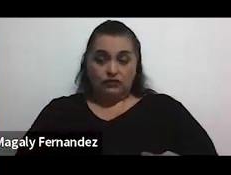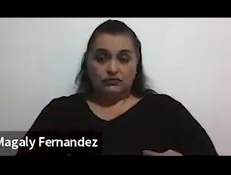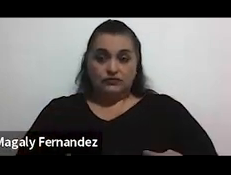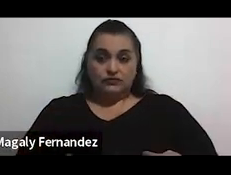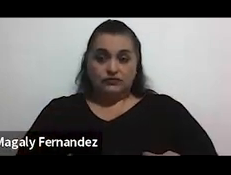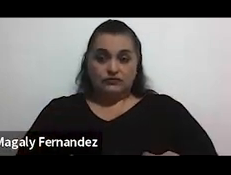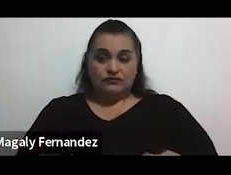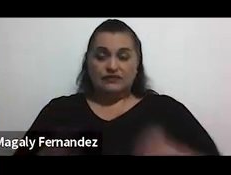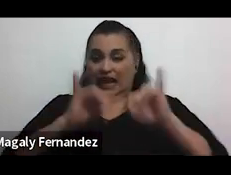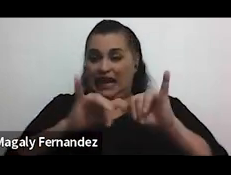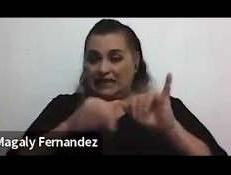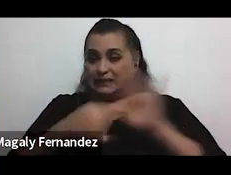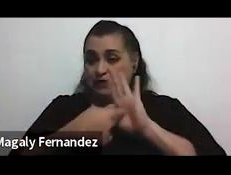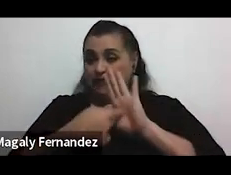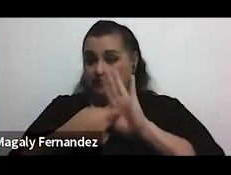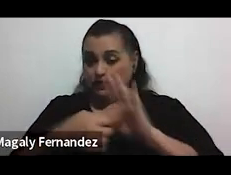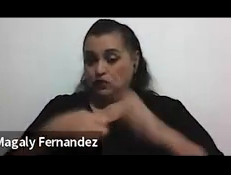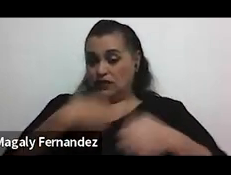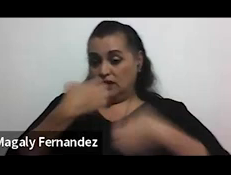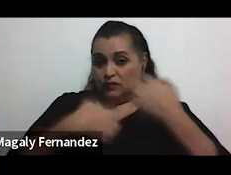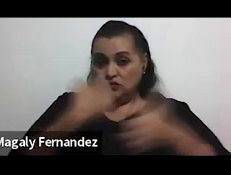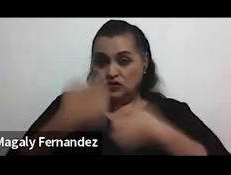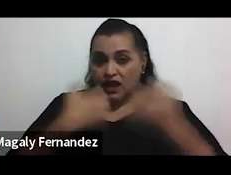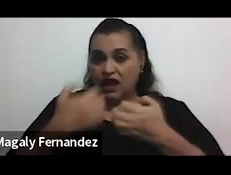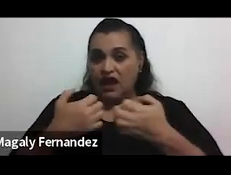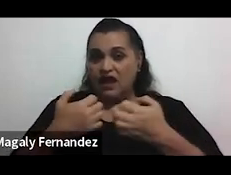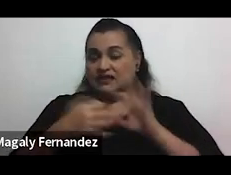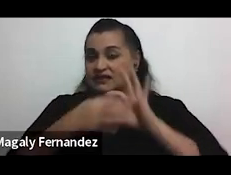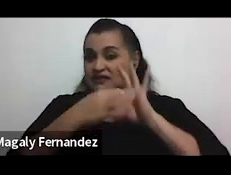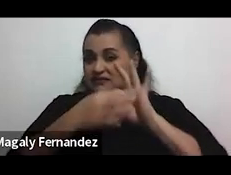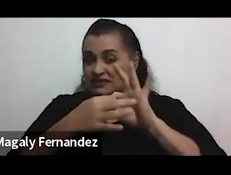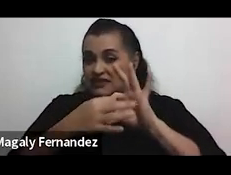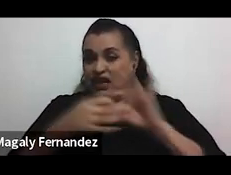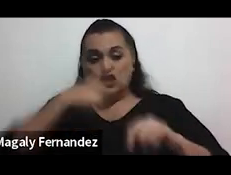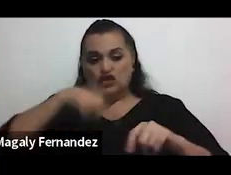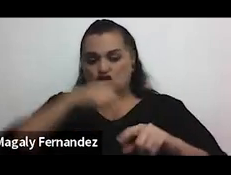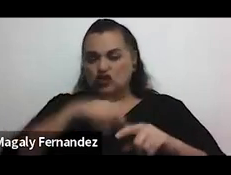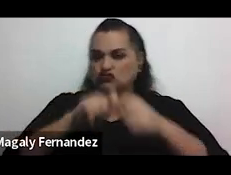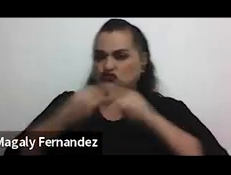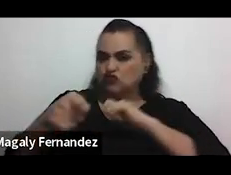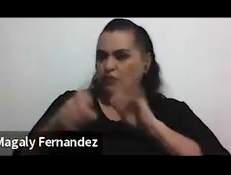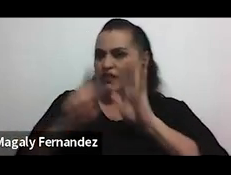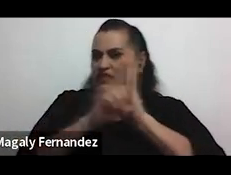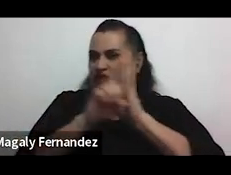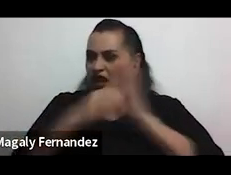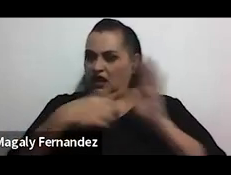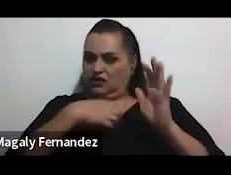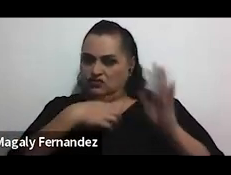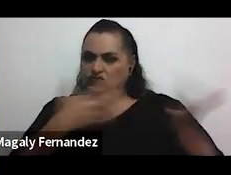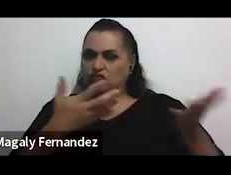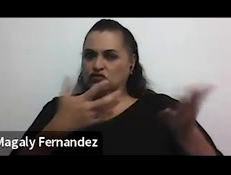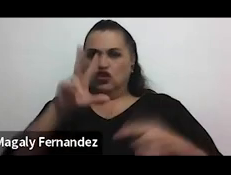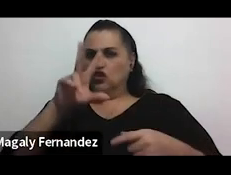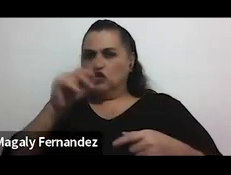esas manifestaciones emocionales que refieren a que nos están violentando nuestros derechos y a que no están